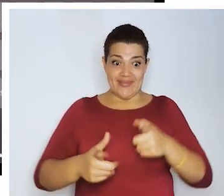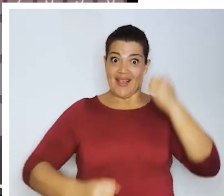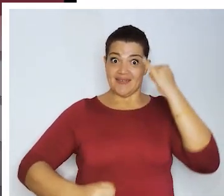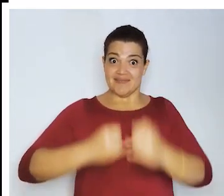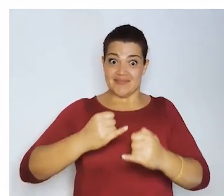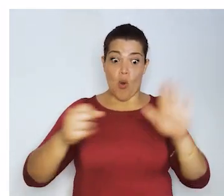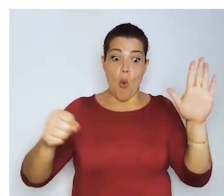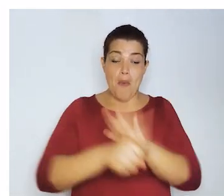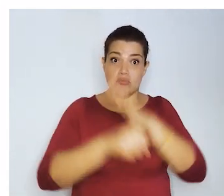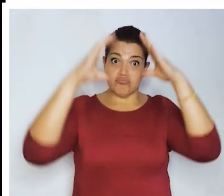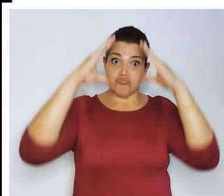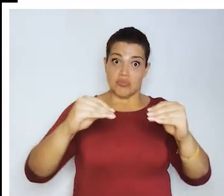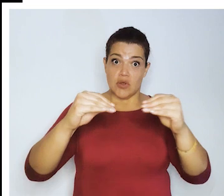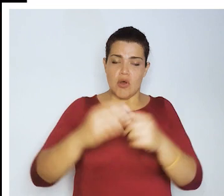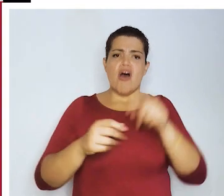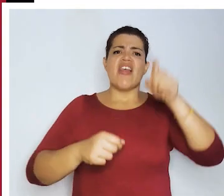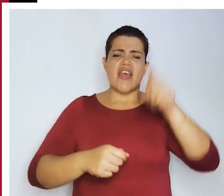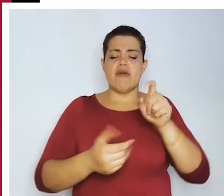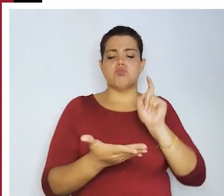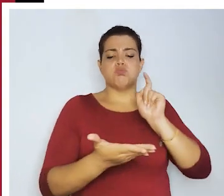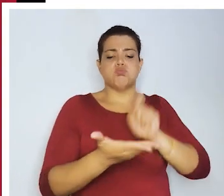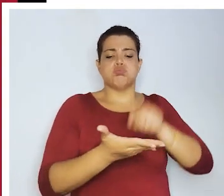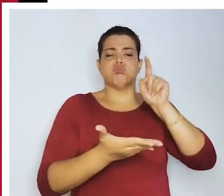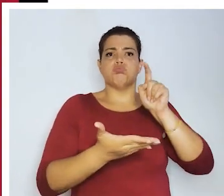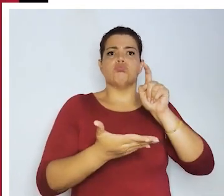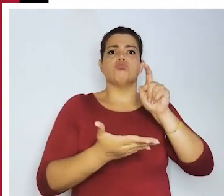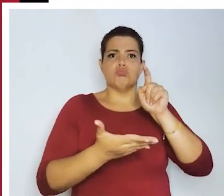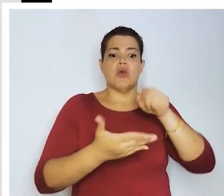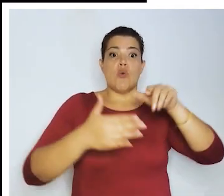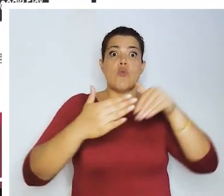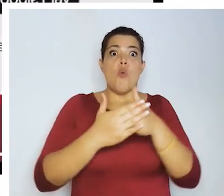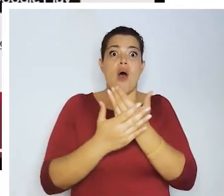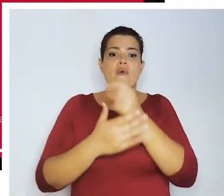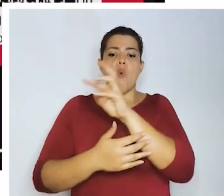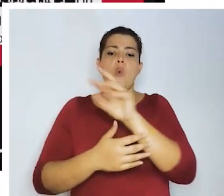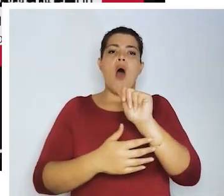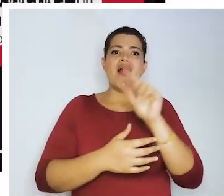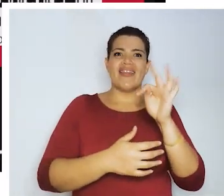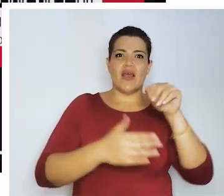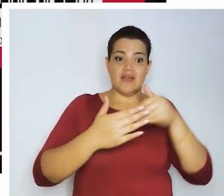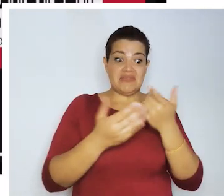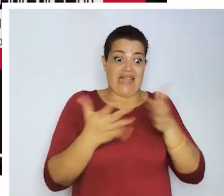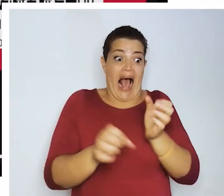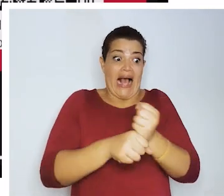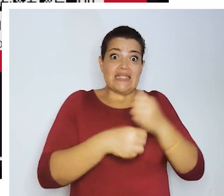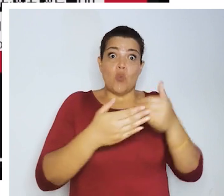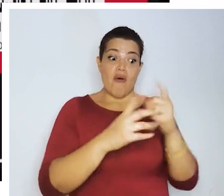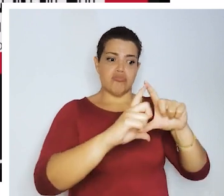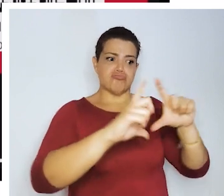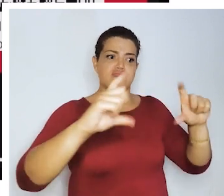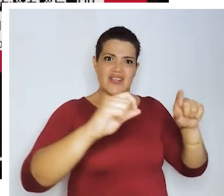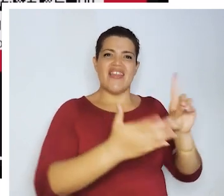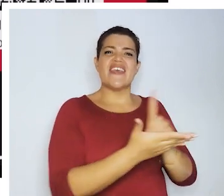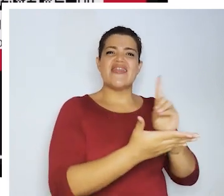Al terminar de completar los datos, debe presionar el botón de Generar Wallet y así se crea la ficha informativa